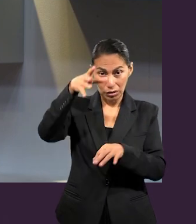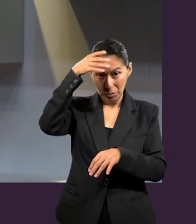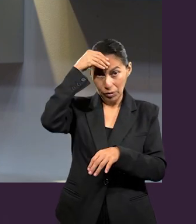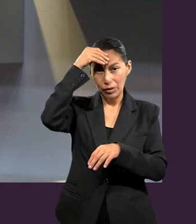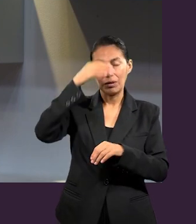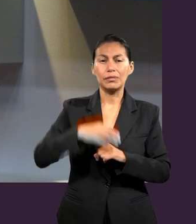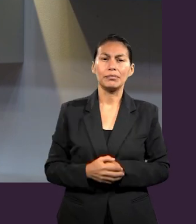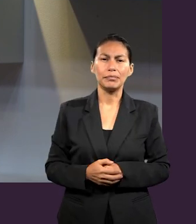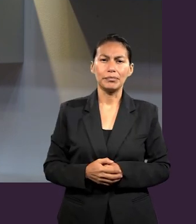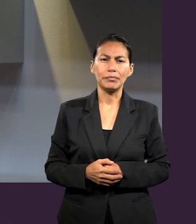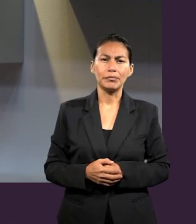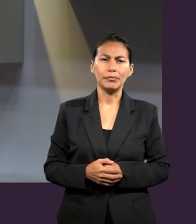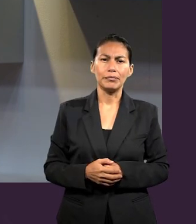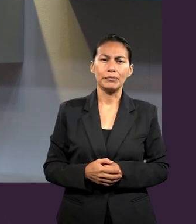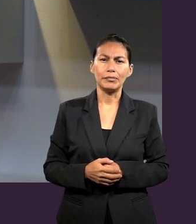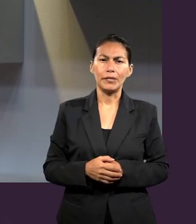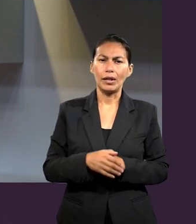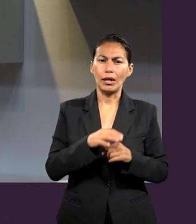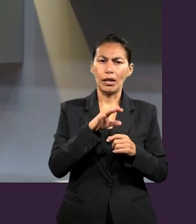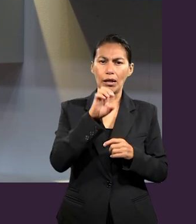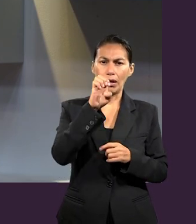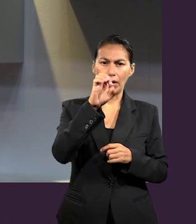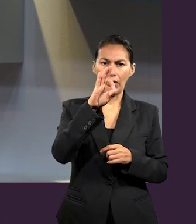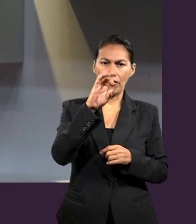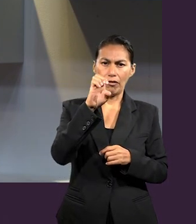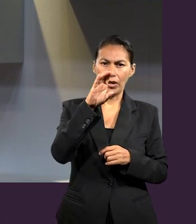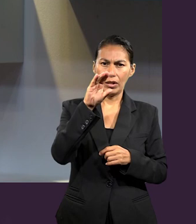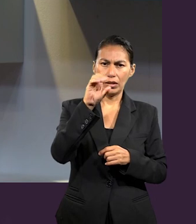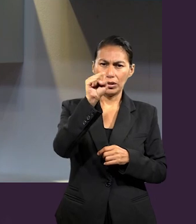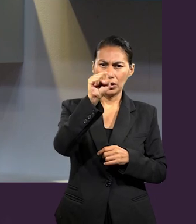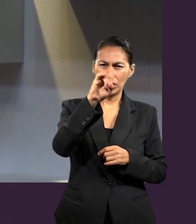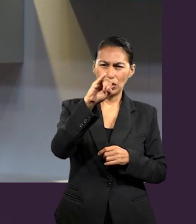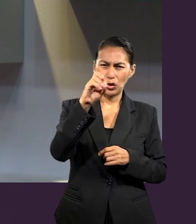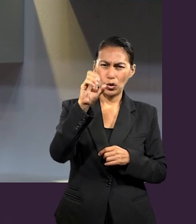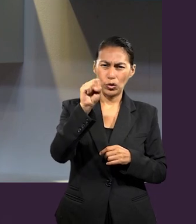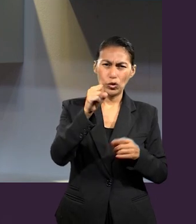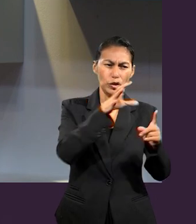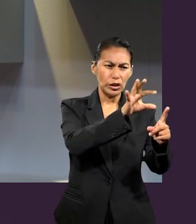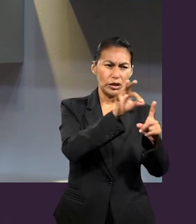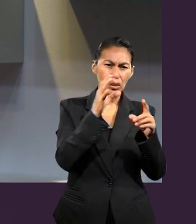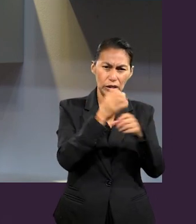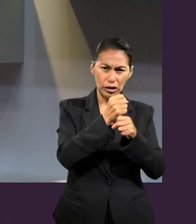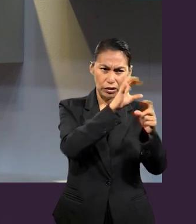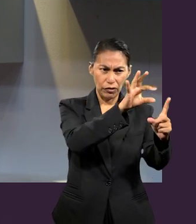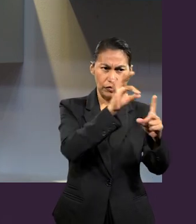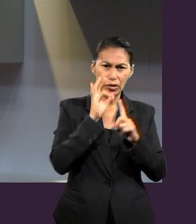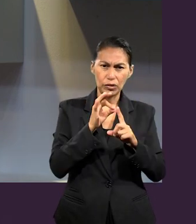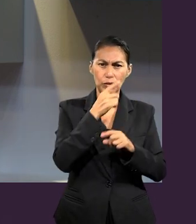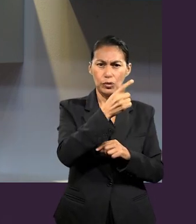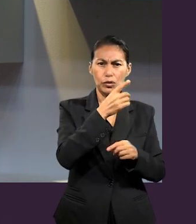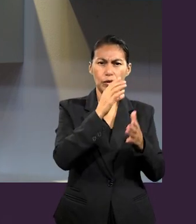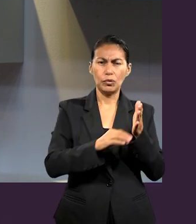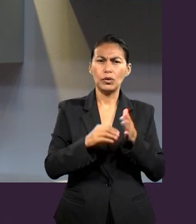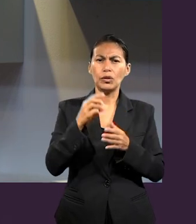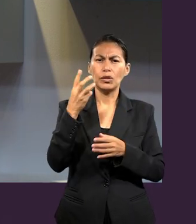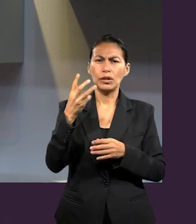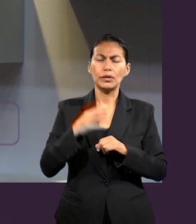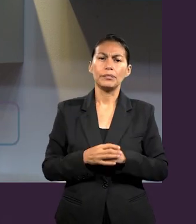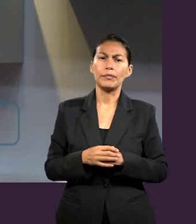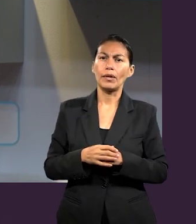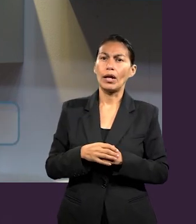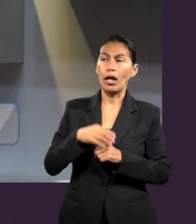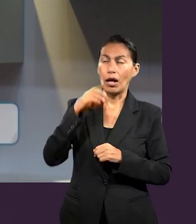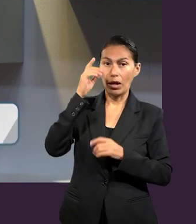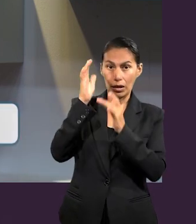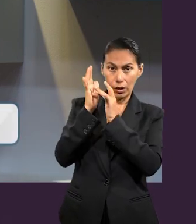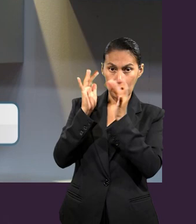de memoria, o por lo menos como una introducción. Efesios capítulo 1, versículo 3, dice, Alabado sea